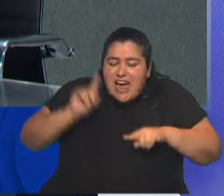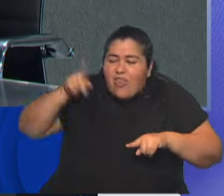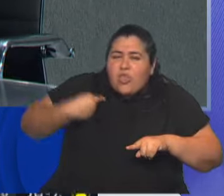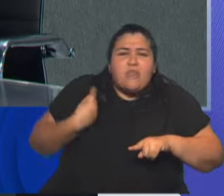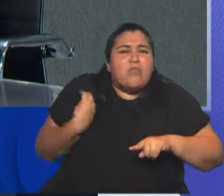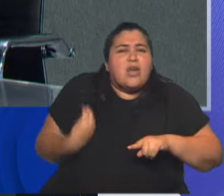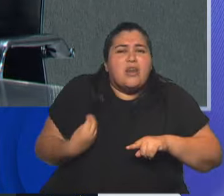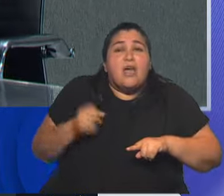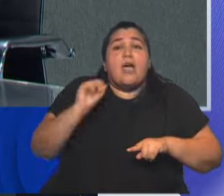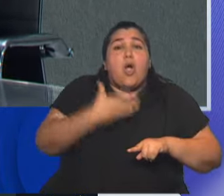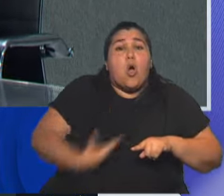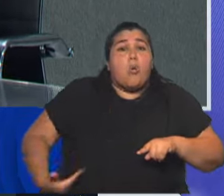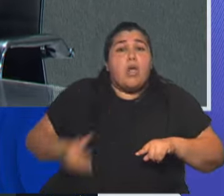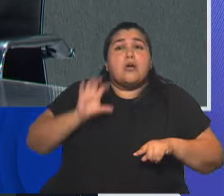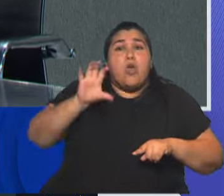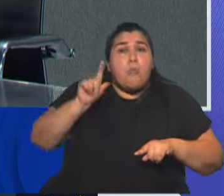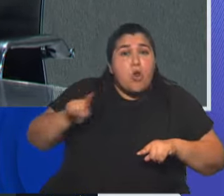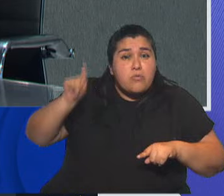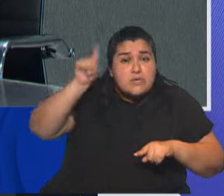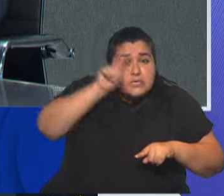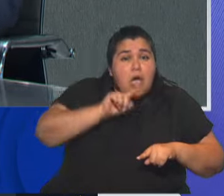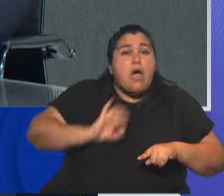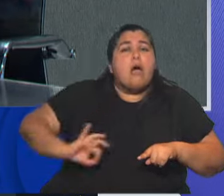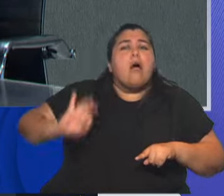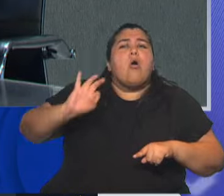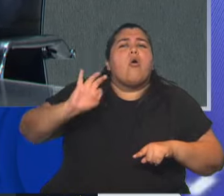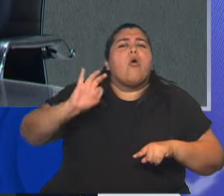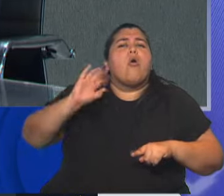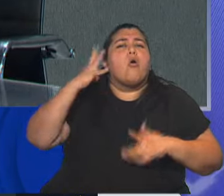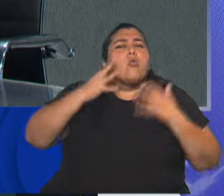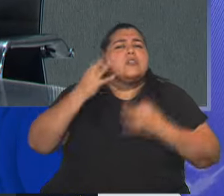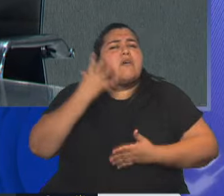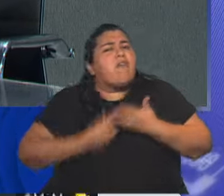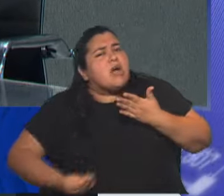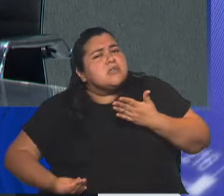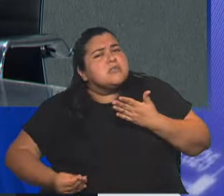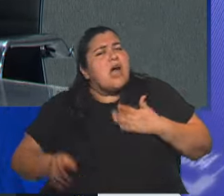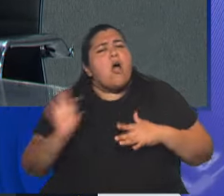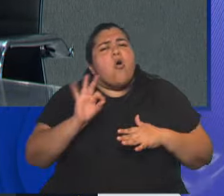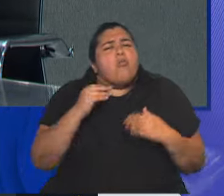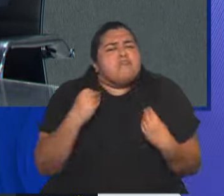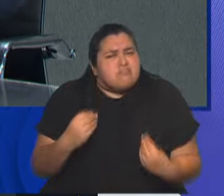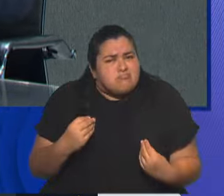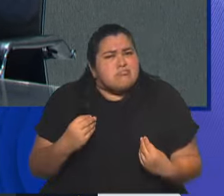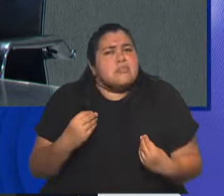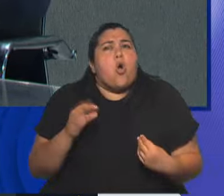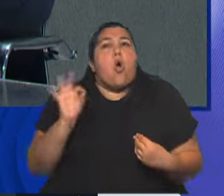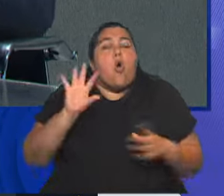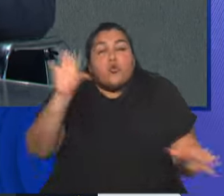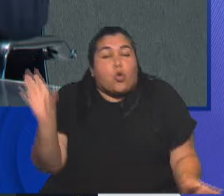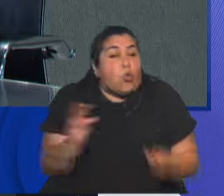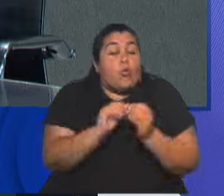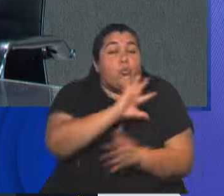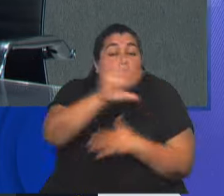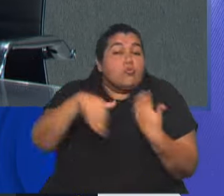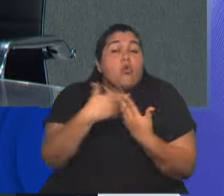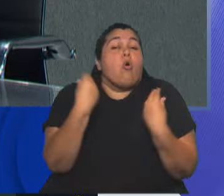del gobierno provincial, de los gobiernos provinciales, si es de la justicia, si es un combo, un 50 y un